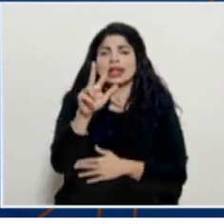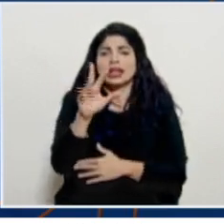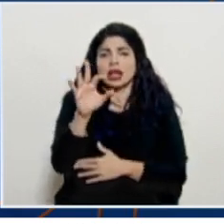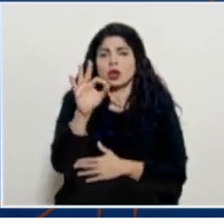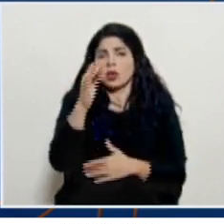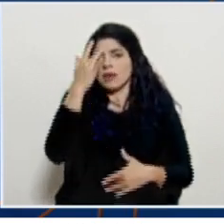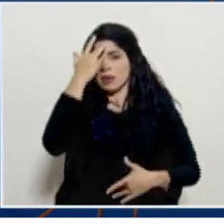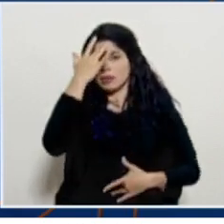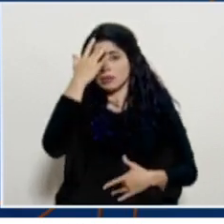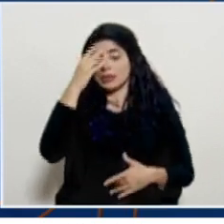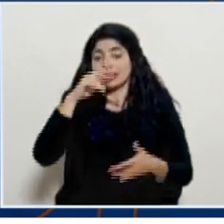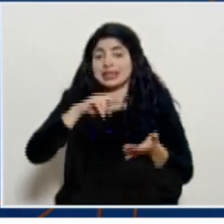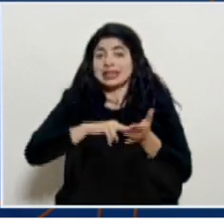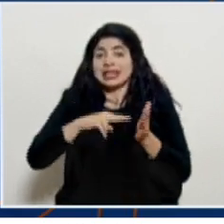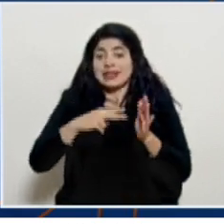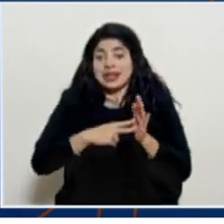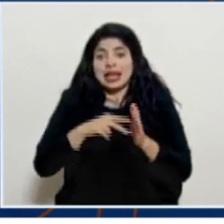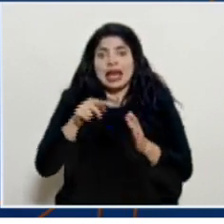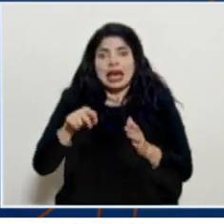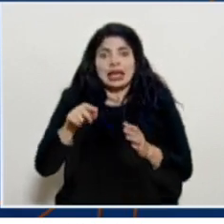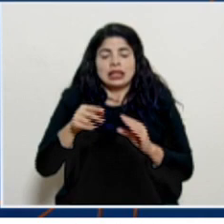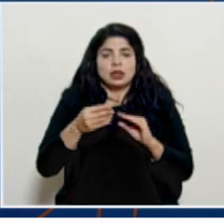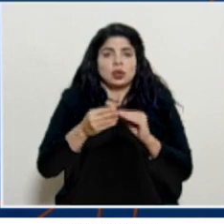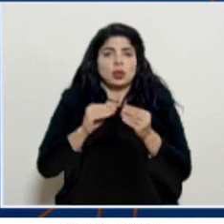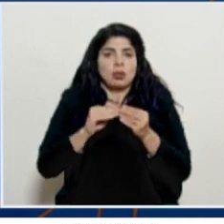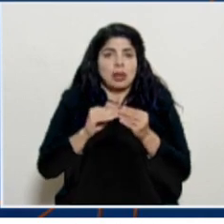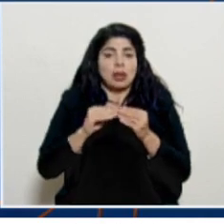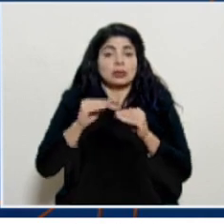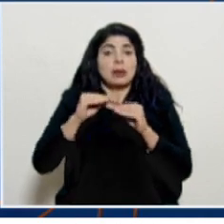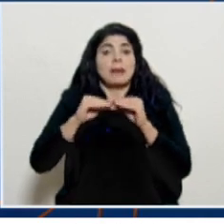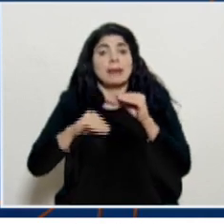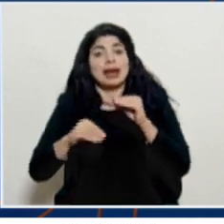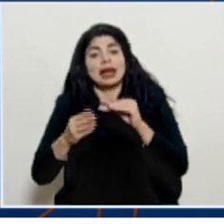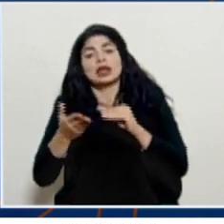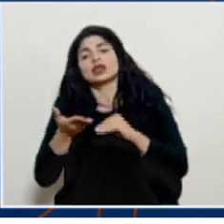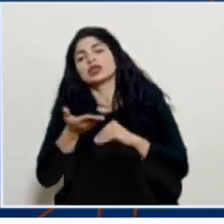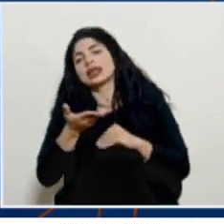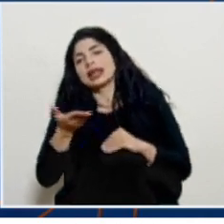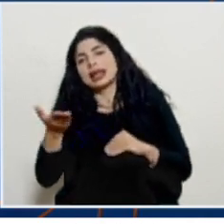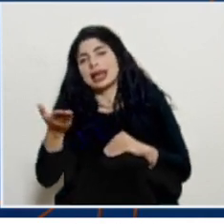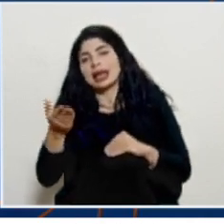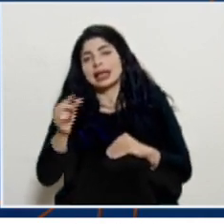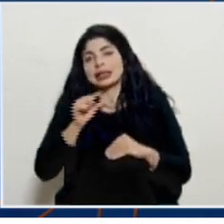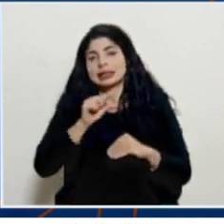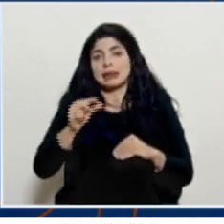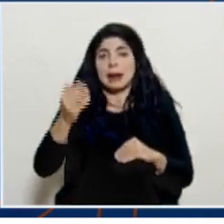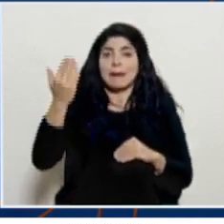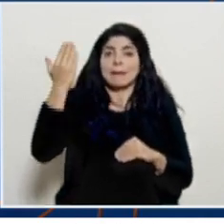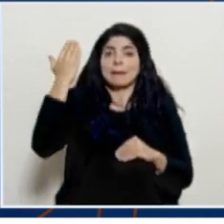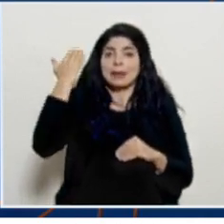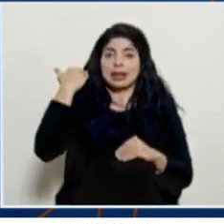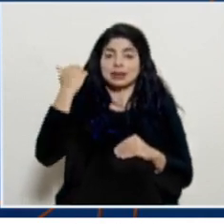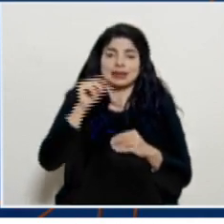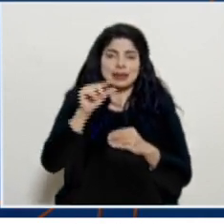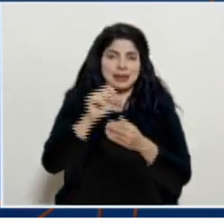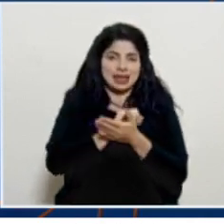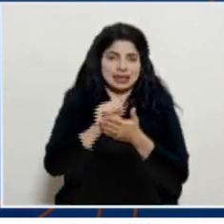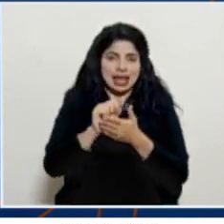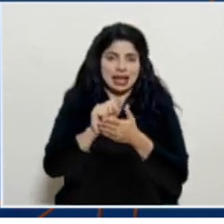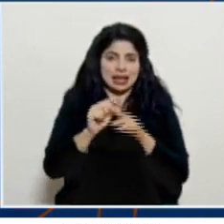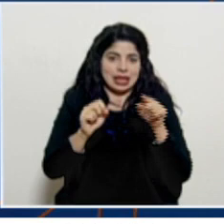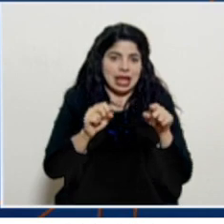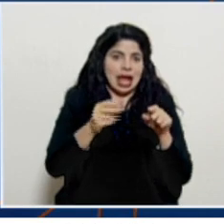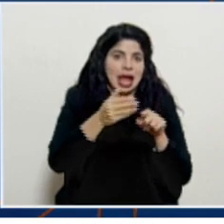casos eso es un eso es un valor menor al de la semana anterior a la semana santa sin